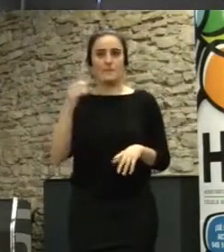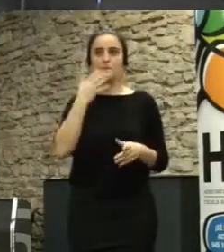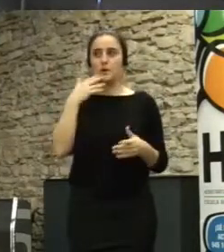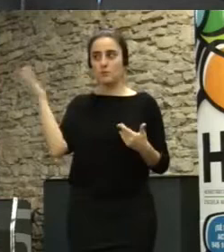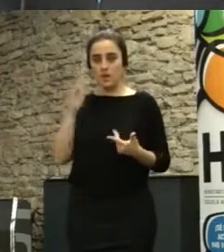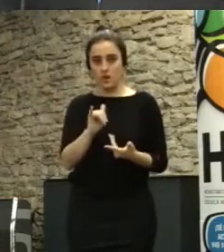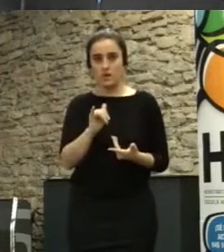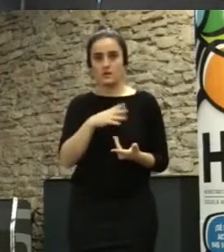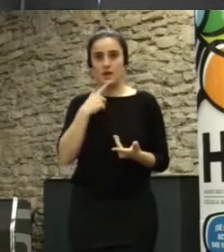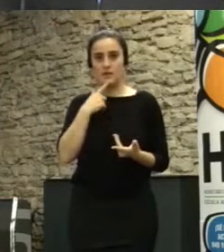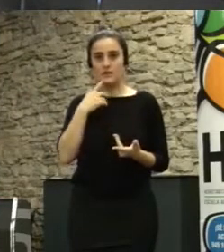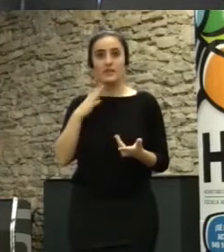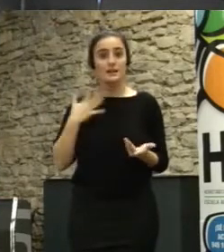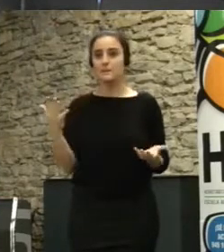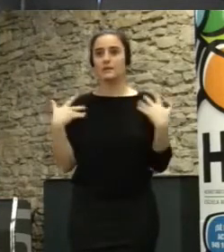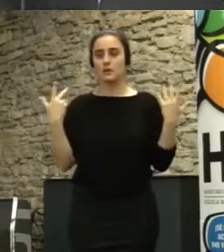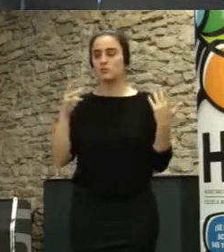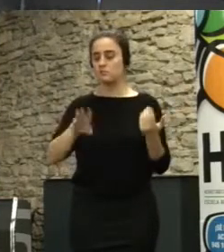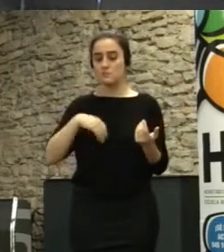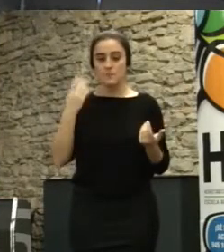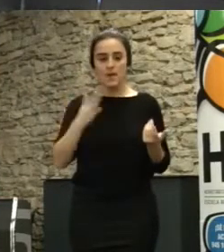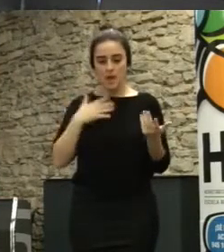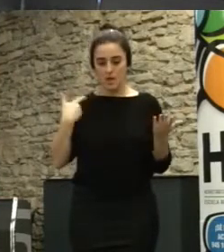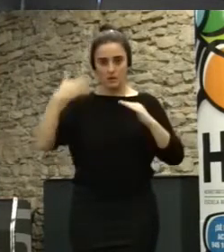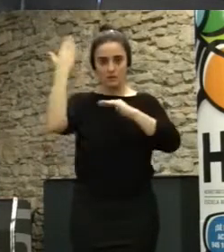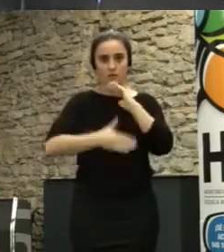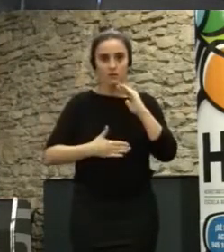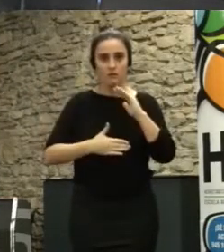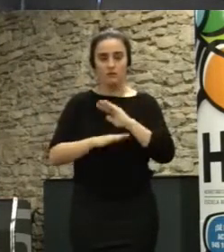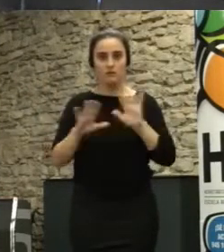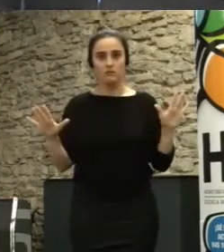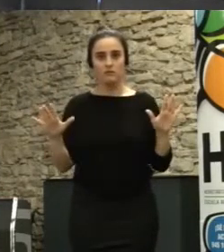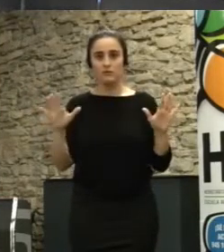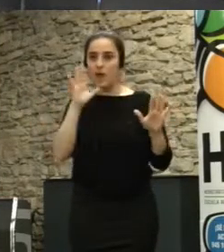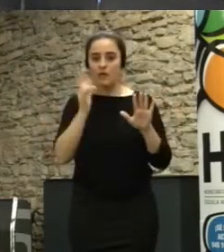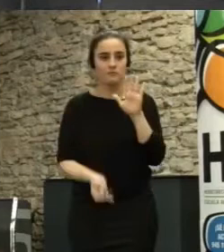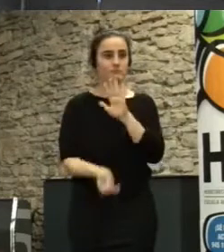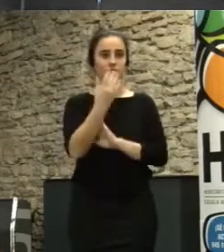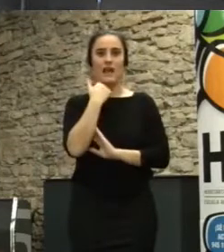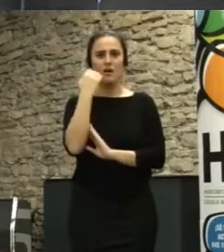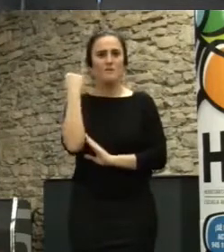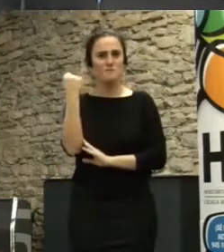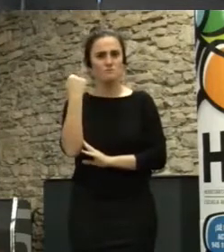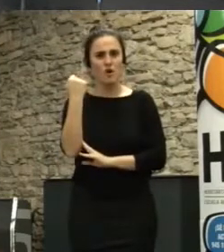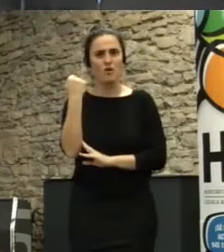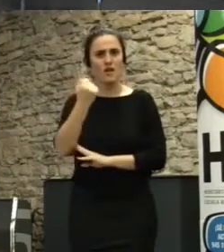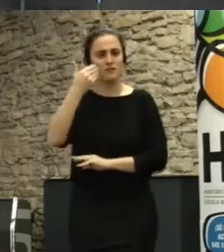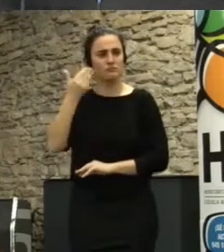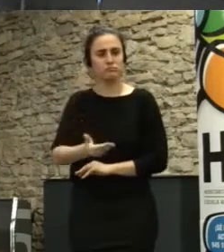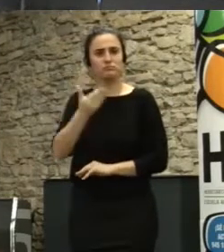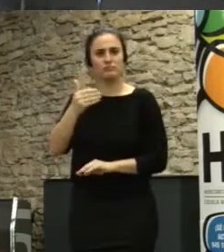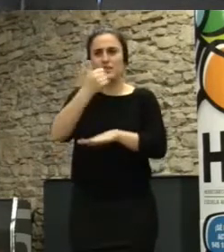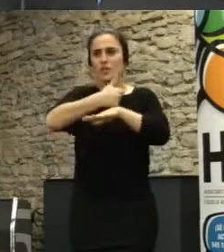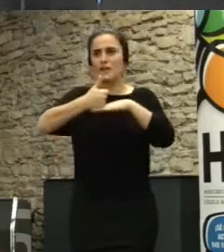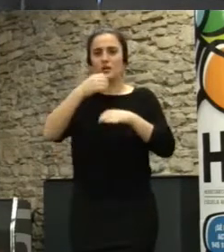Entonces, de un día para otro parecía como que todo se desmoronaba y nacía algo como muy poderoso desde una ciudadanía organizada de otra manera,